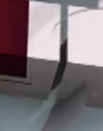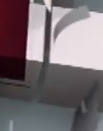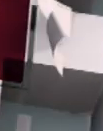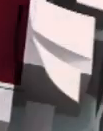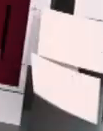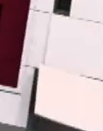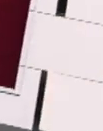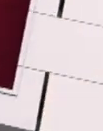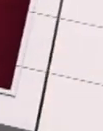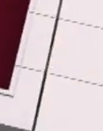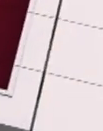Gracias por ver el video.